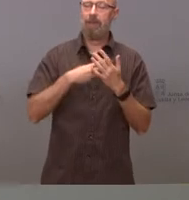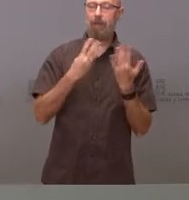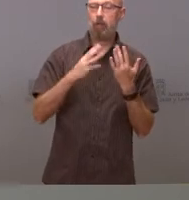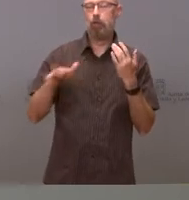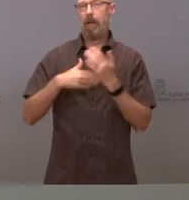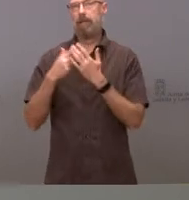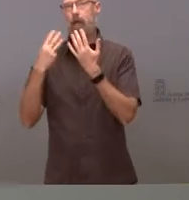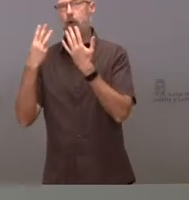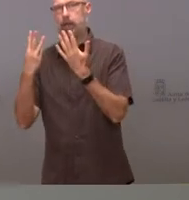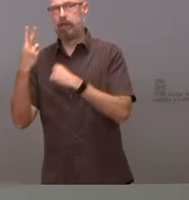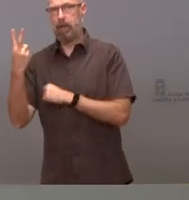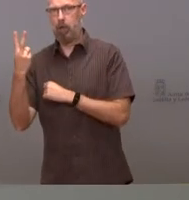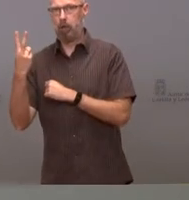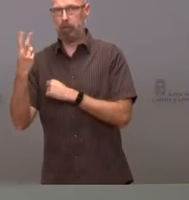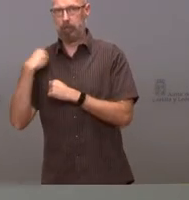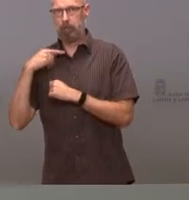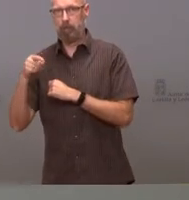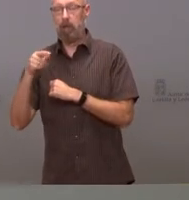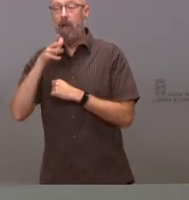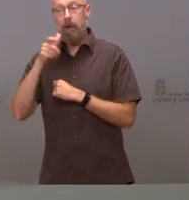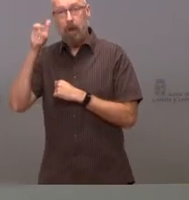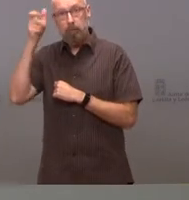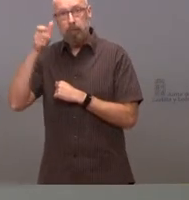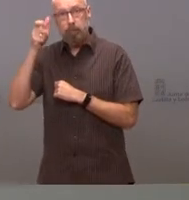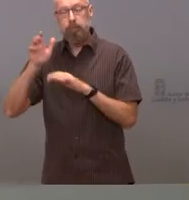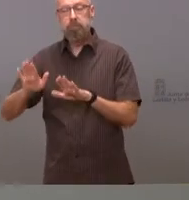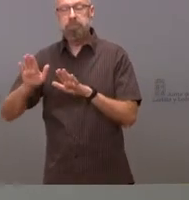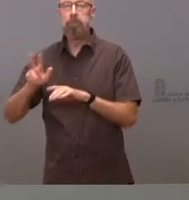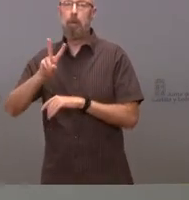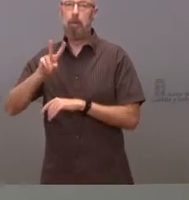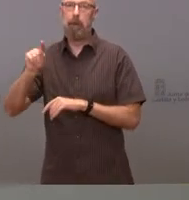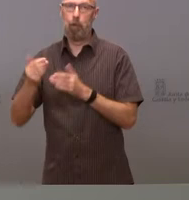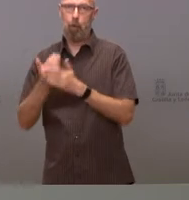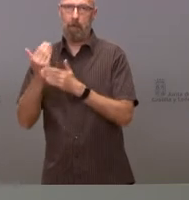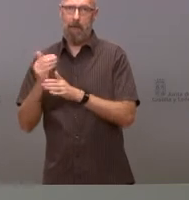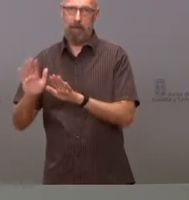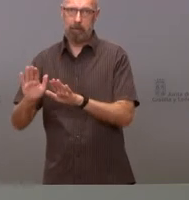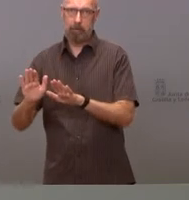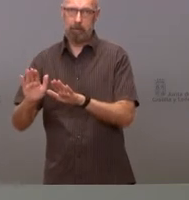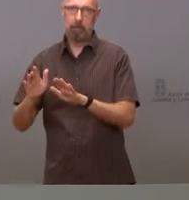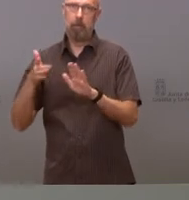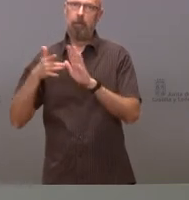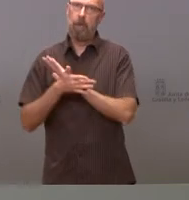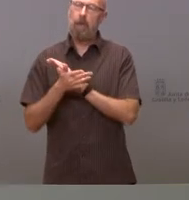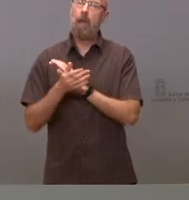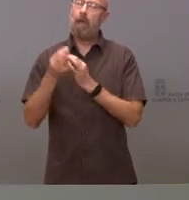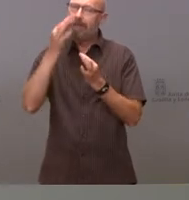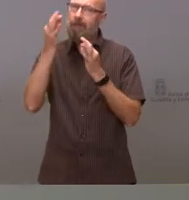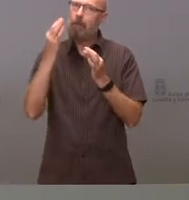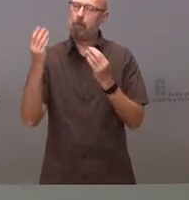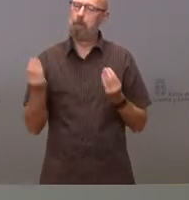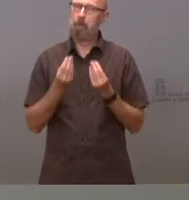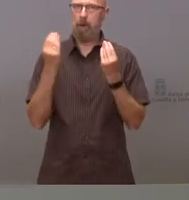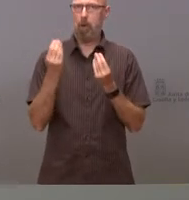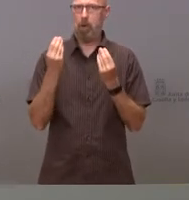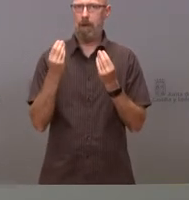años. En estos momentos, la estancia media en la UCI es de 21 días. Es decir, ambos datos han disminuido con respecto a otras